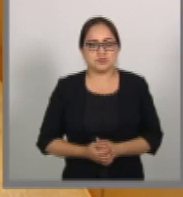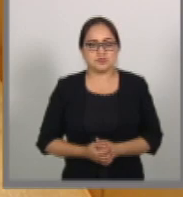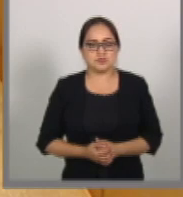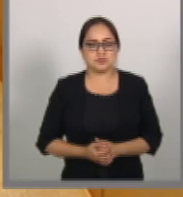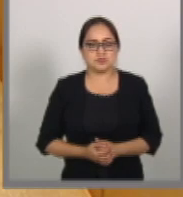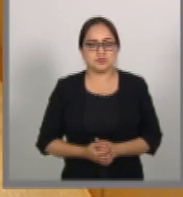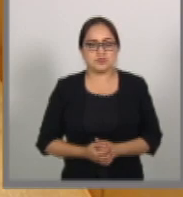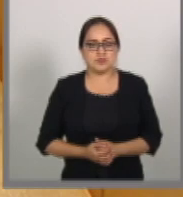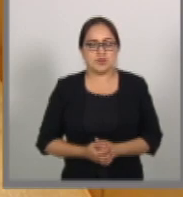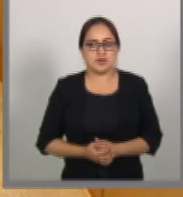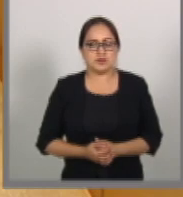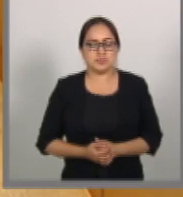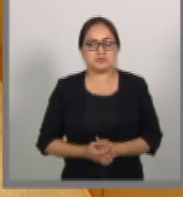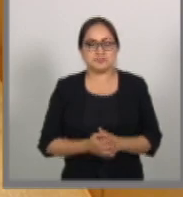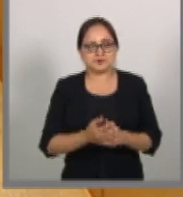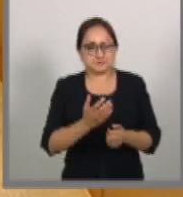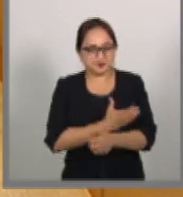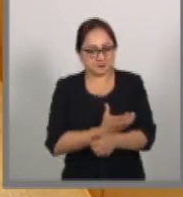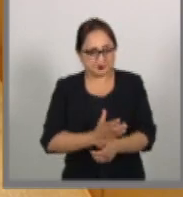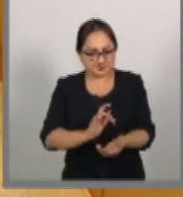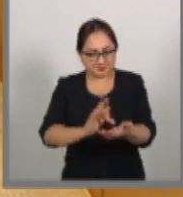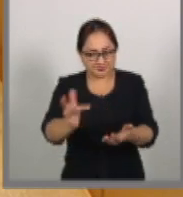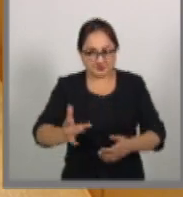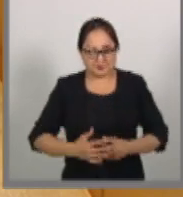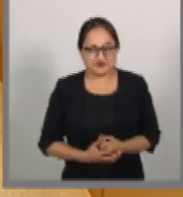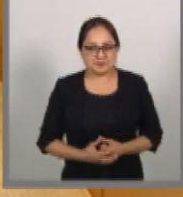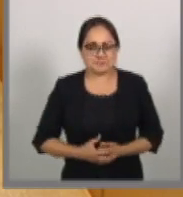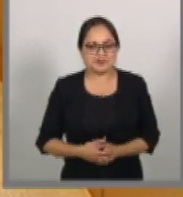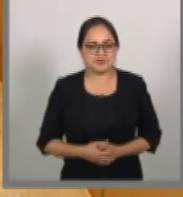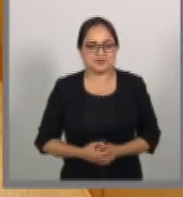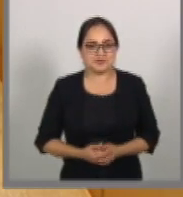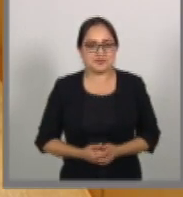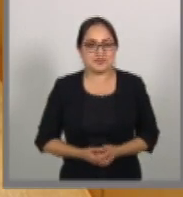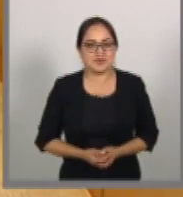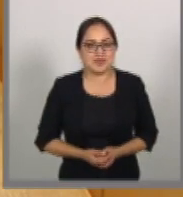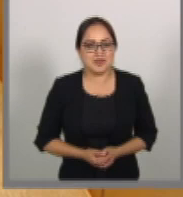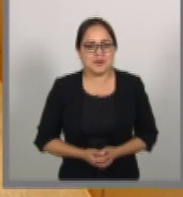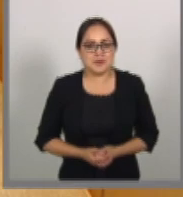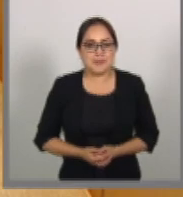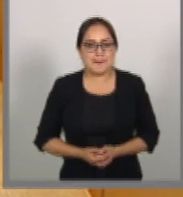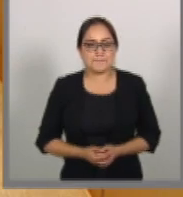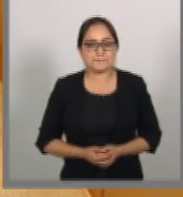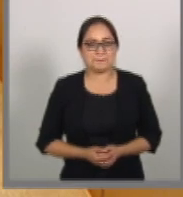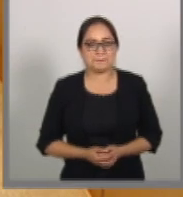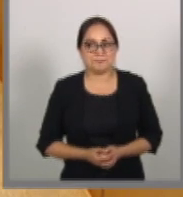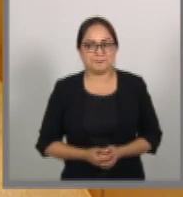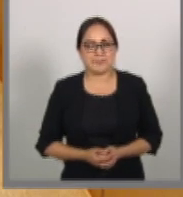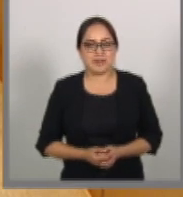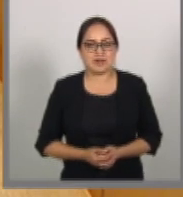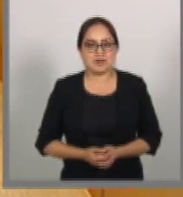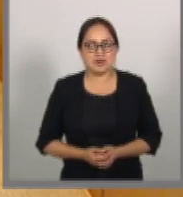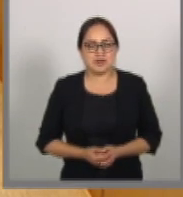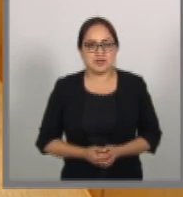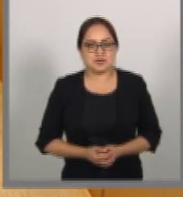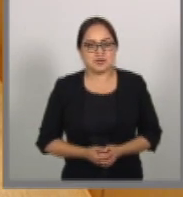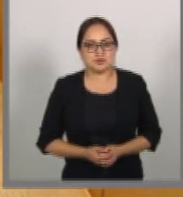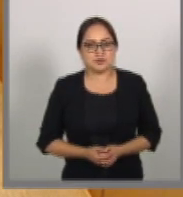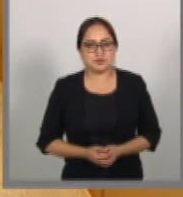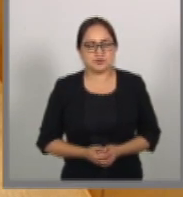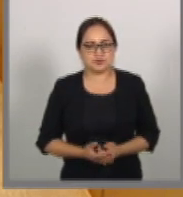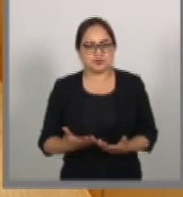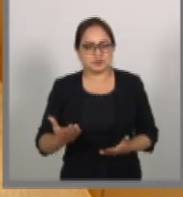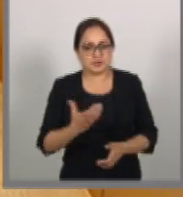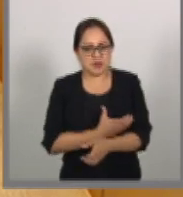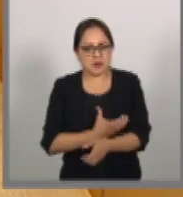Gracias, compañeros y